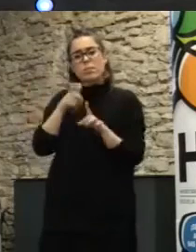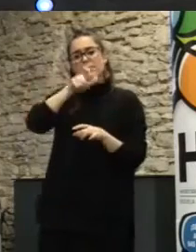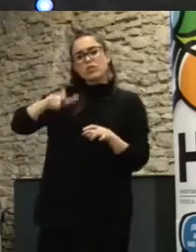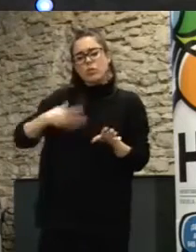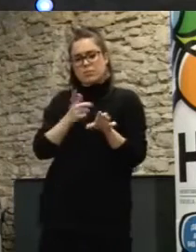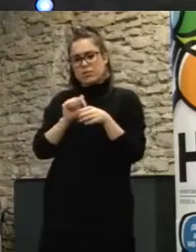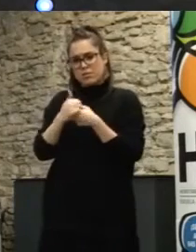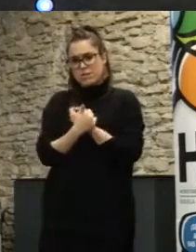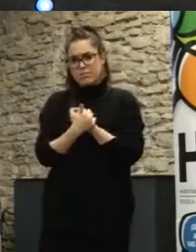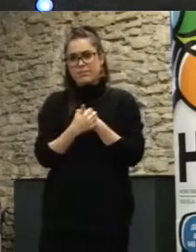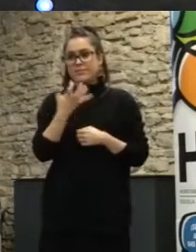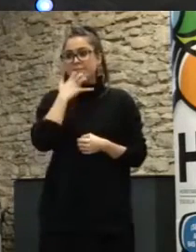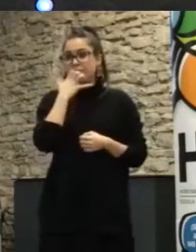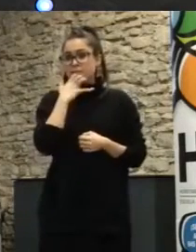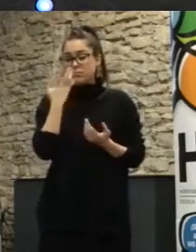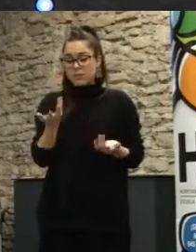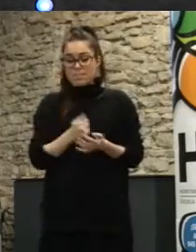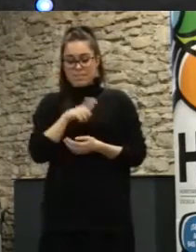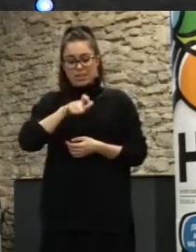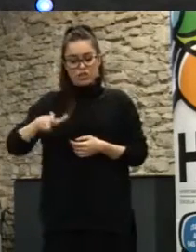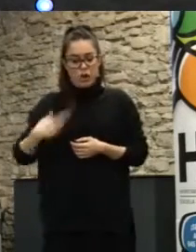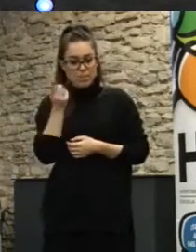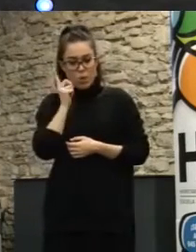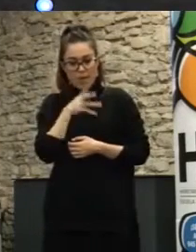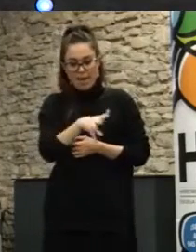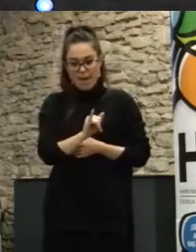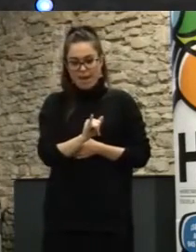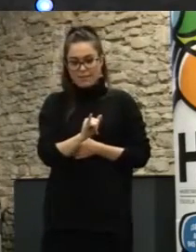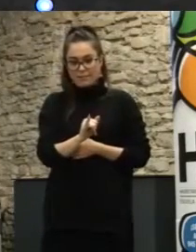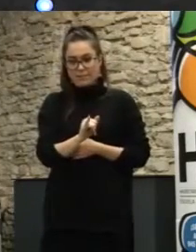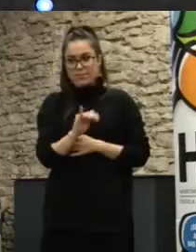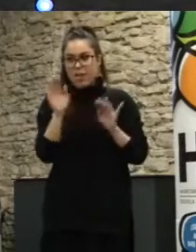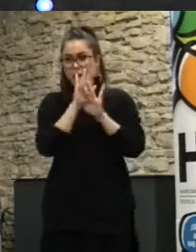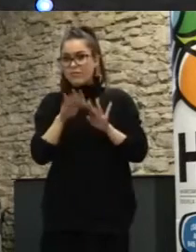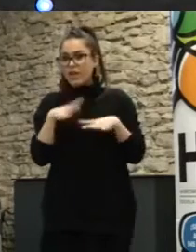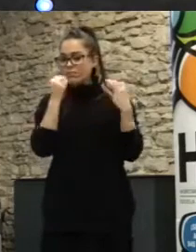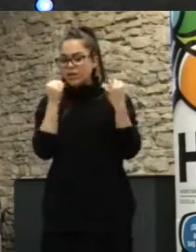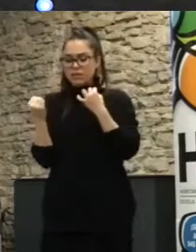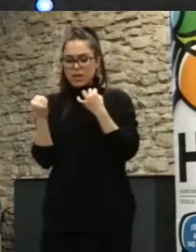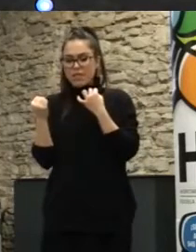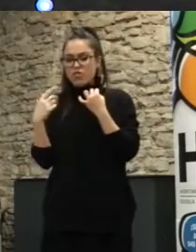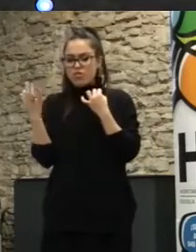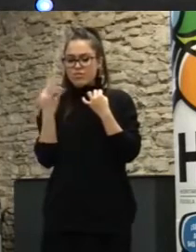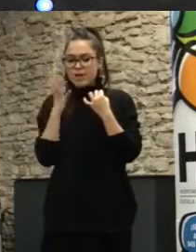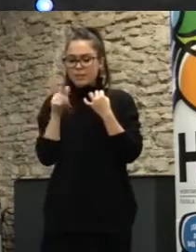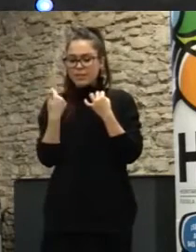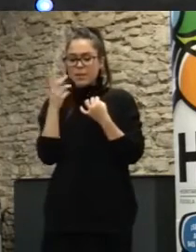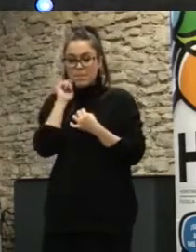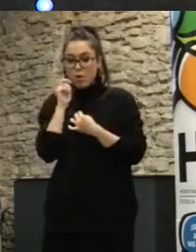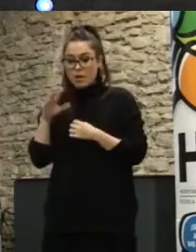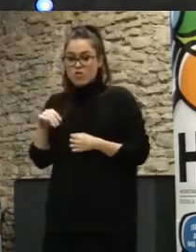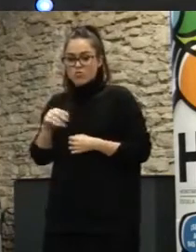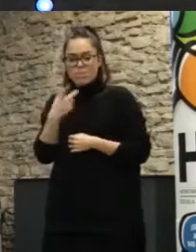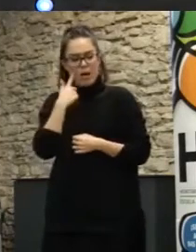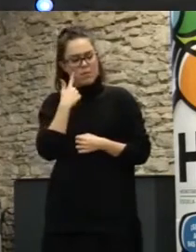participar si los ciudadanos están en las redes y están en los móviles las administraciones deberían de acercarse a ese tipo de canales para